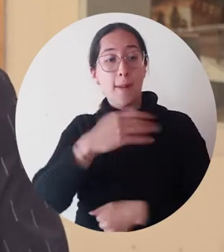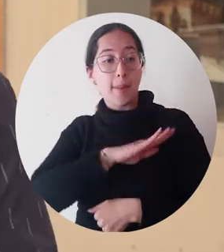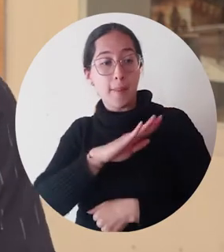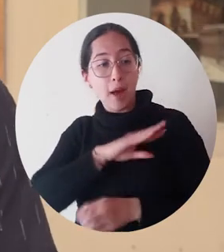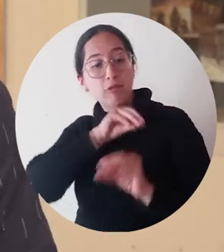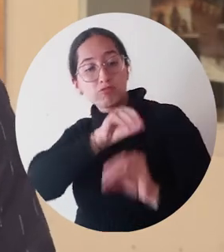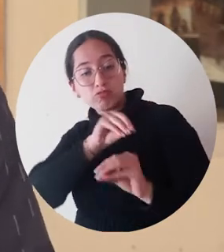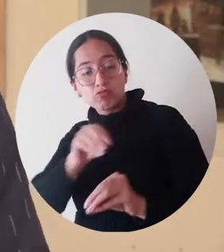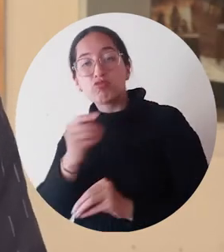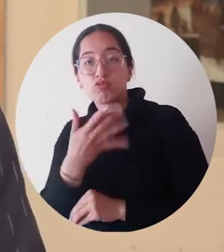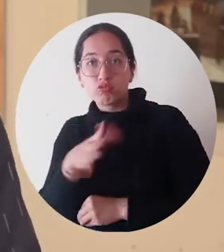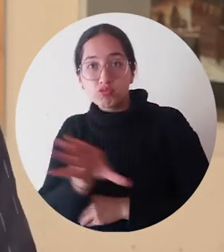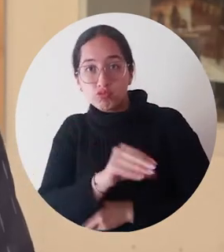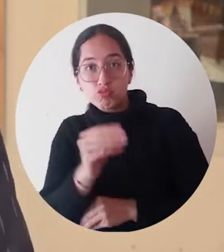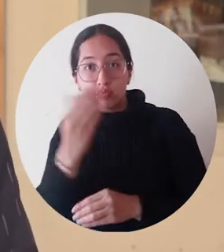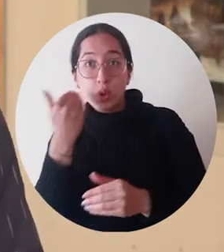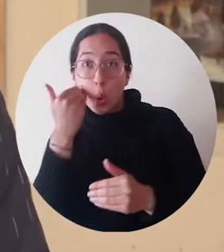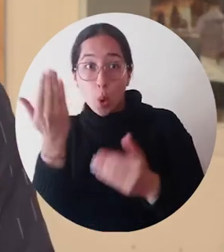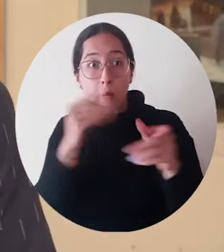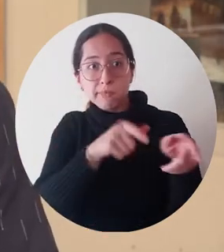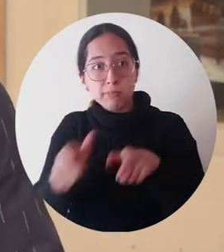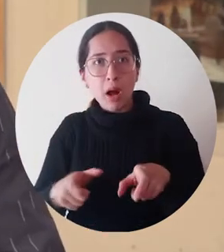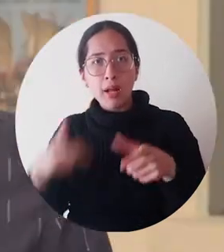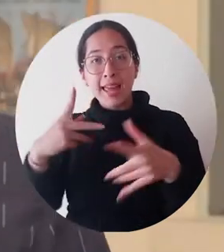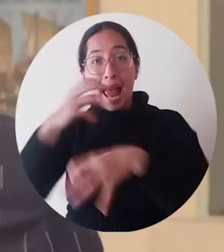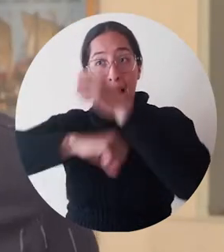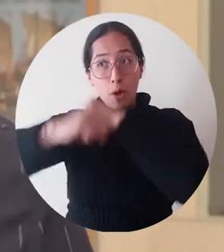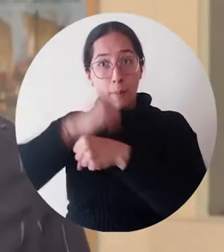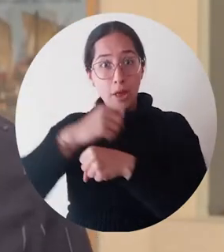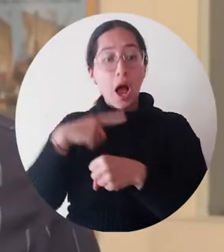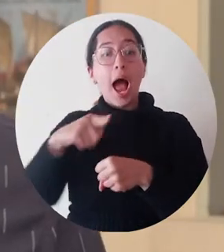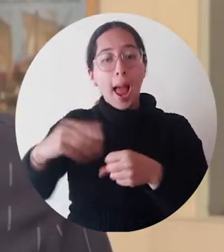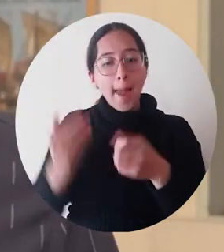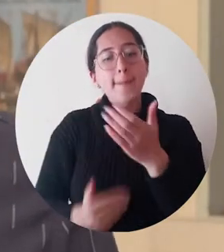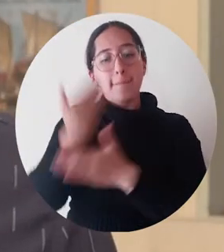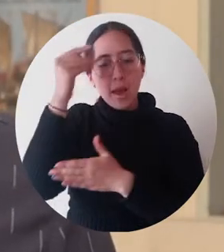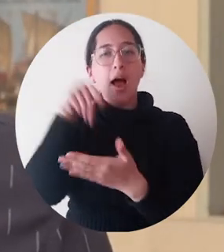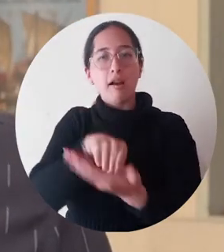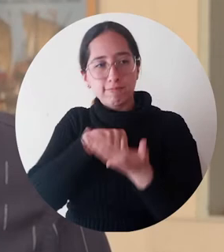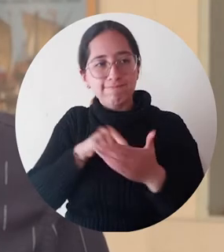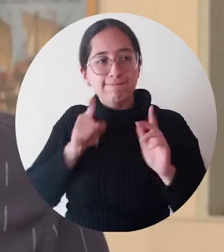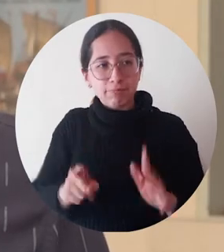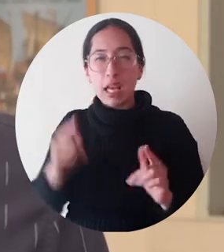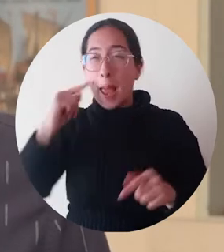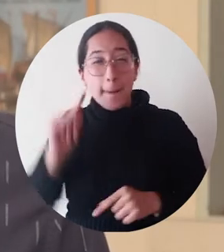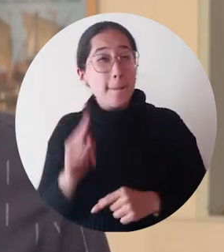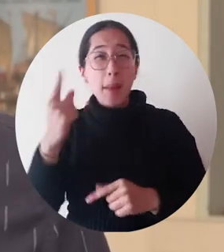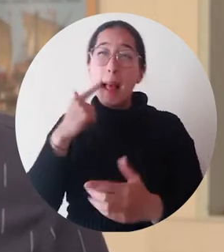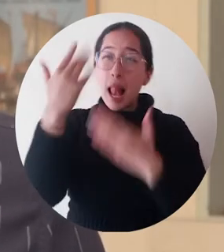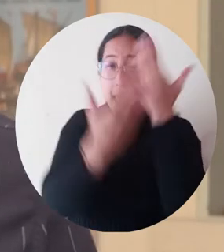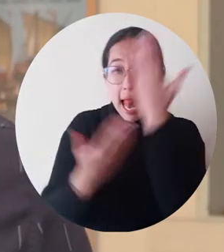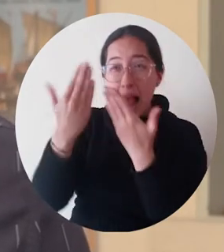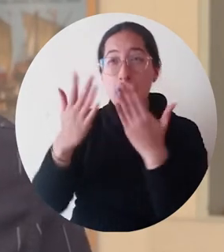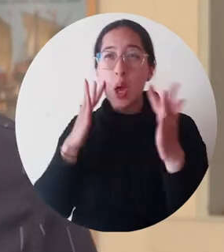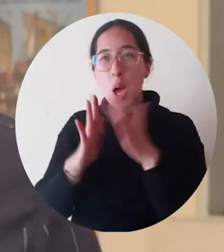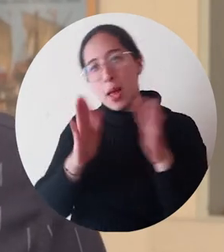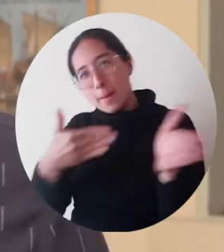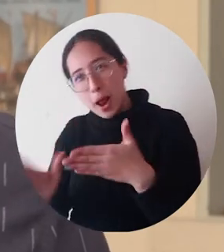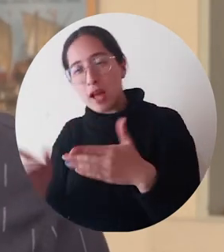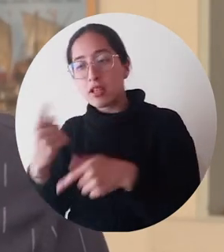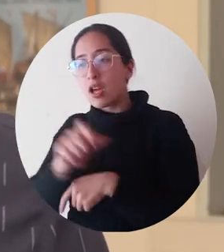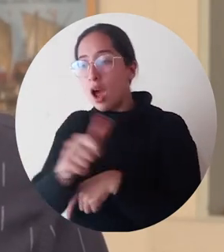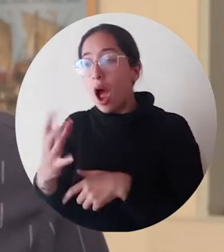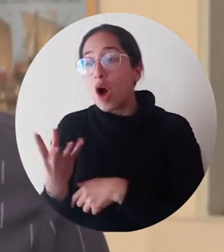es un programa que se creó finalizando el año pasado, que tendremos nuestro primer piloto del programa con un grupo de mujeres